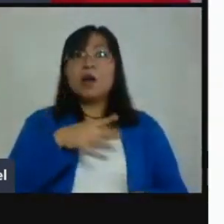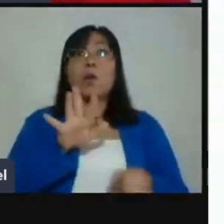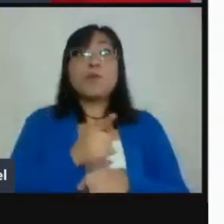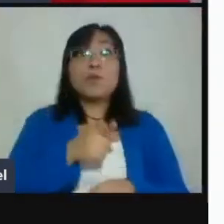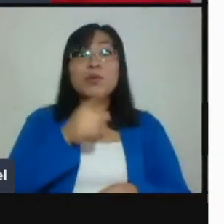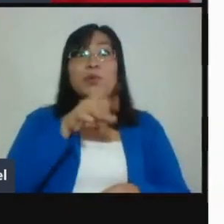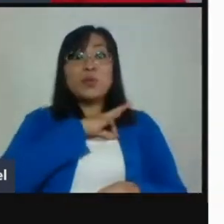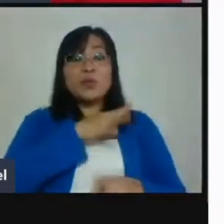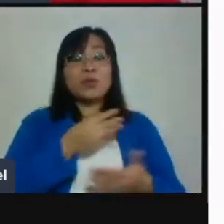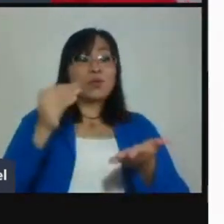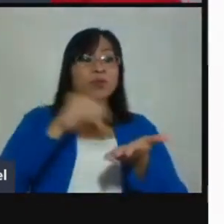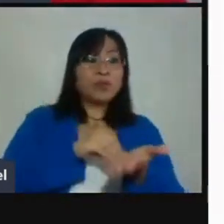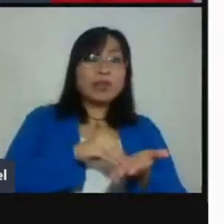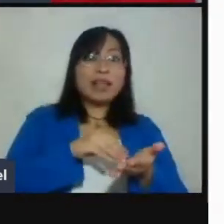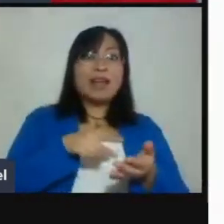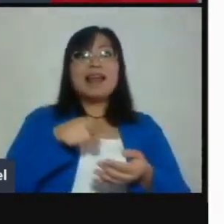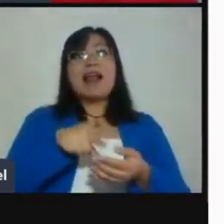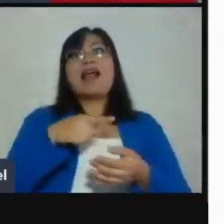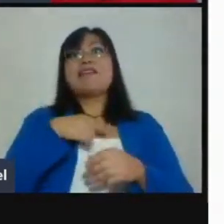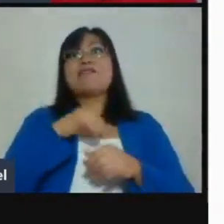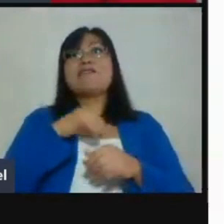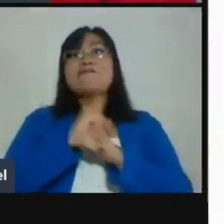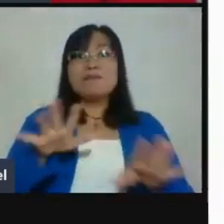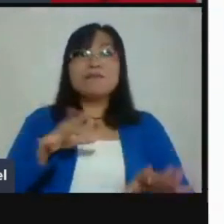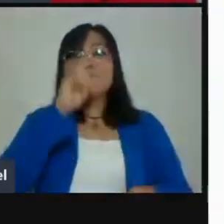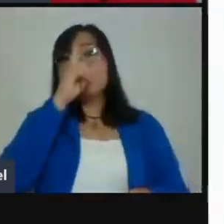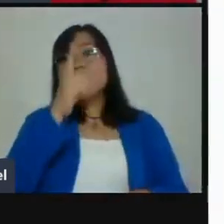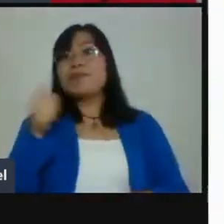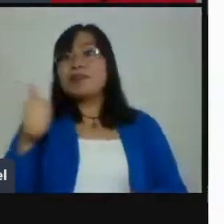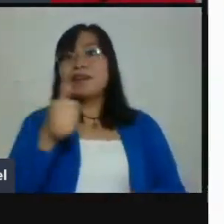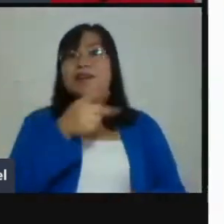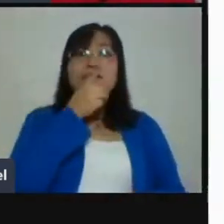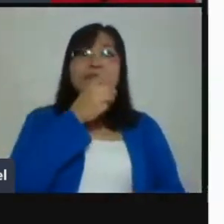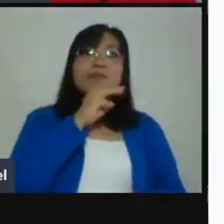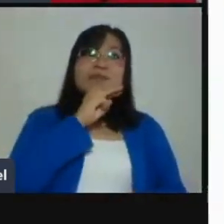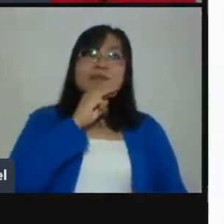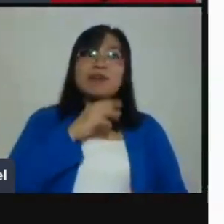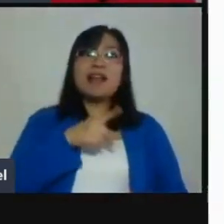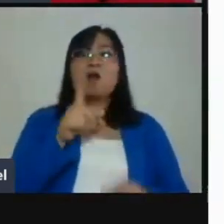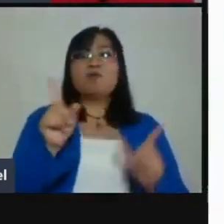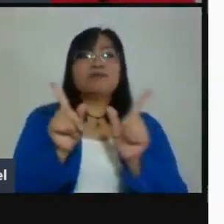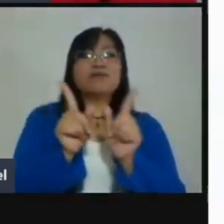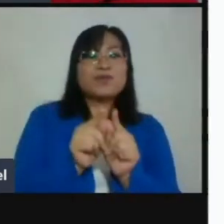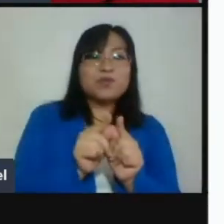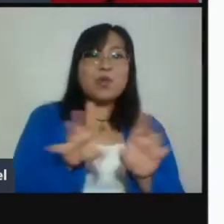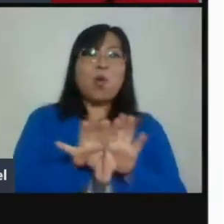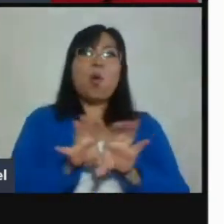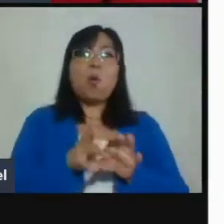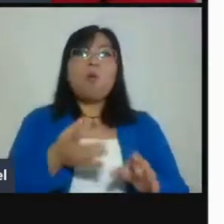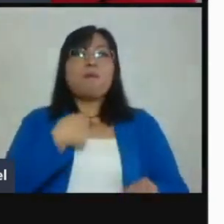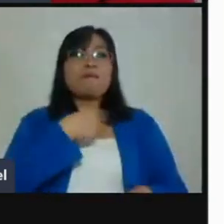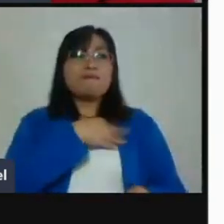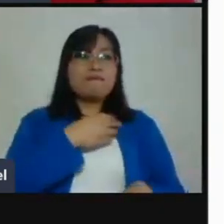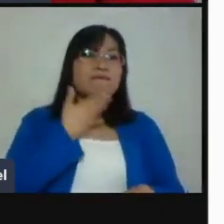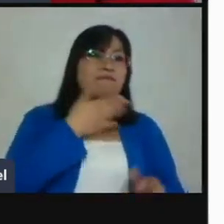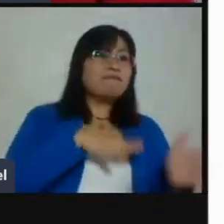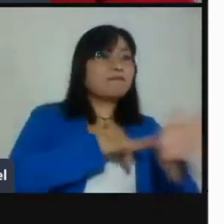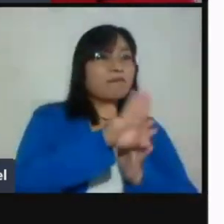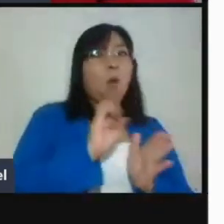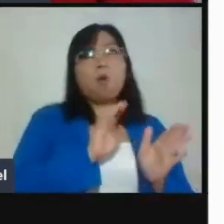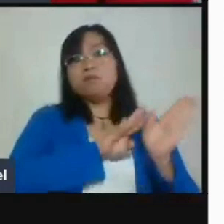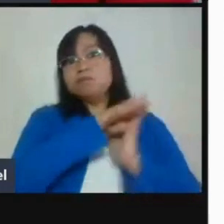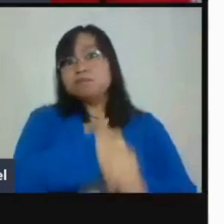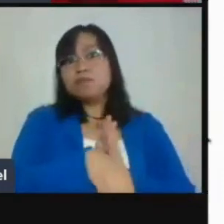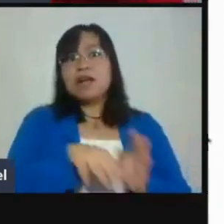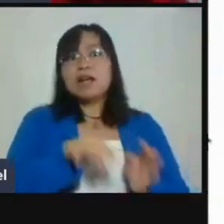resúmenes semanales para padres de familia. Yo aquí ya estoy en mi Classroom de prueba. Y